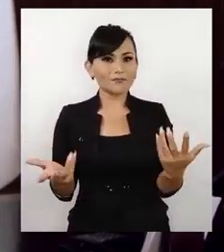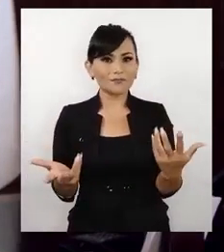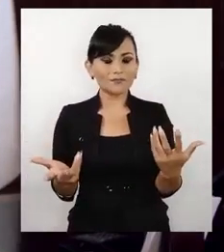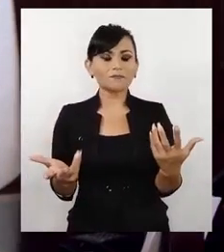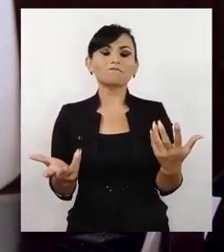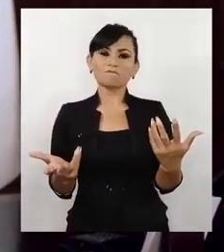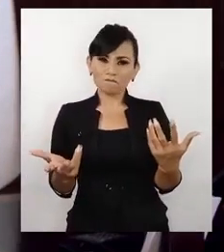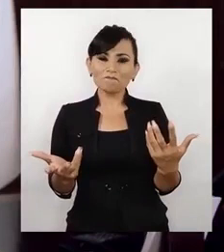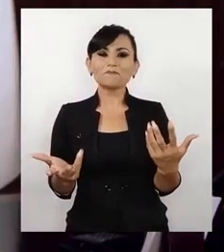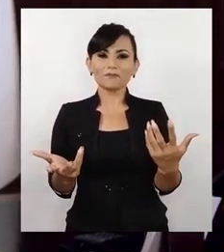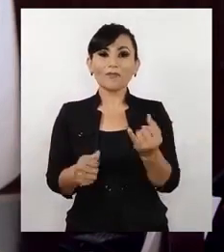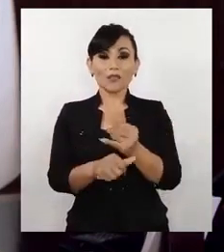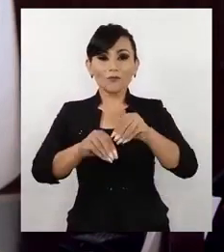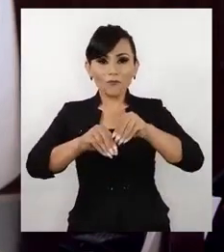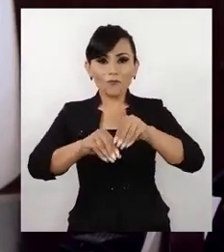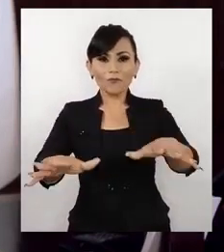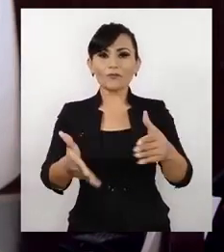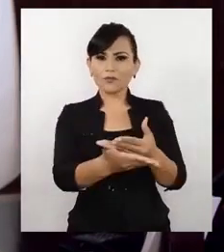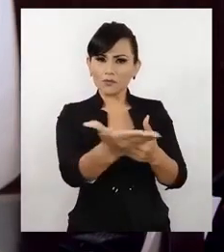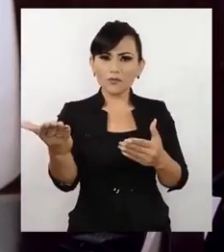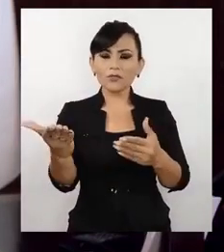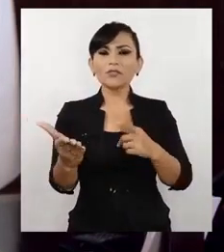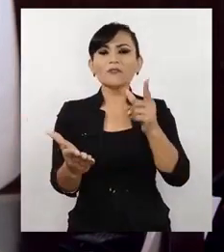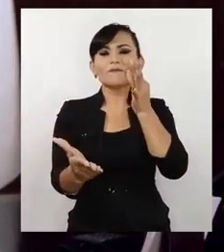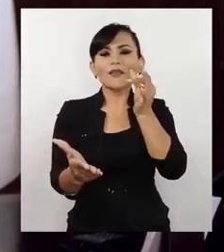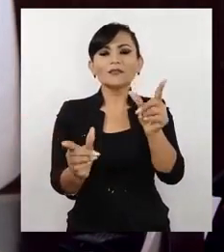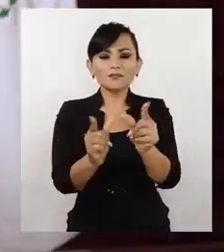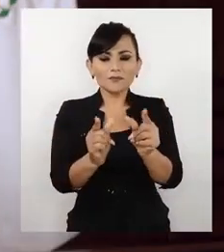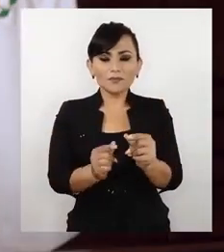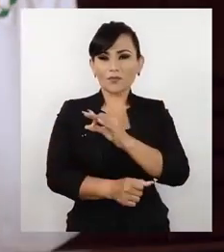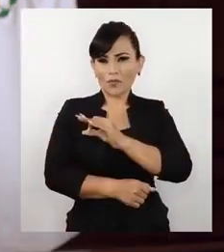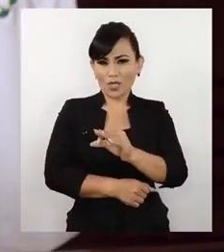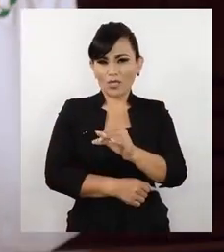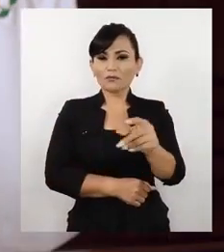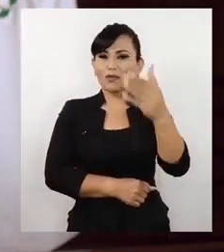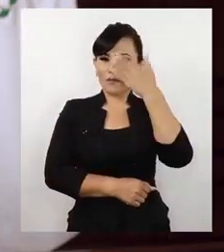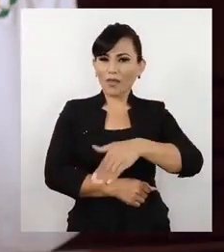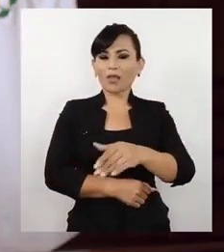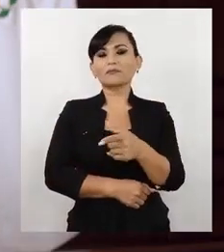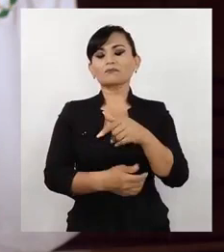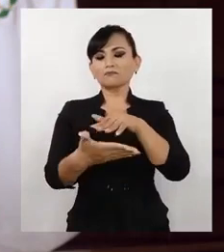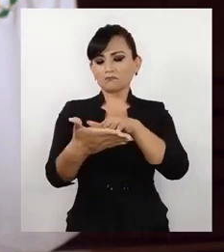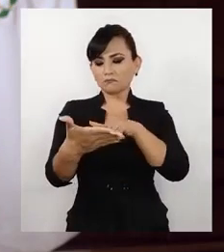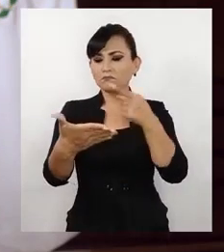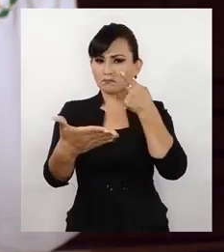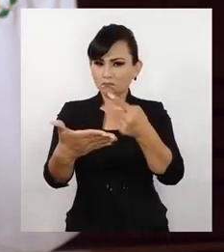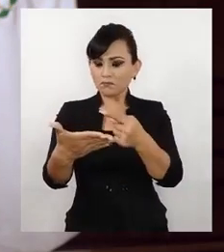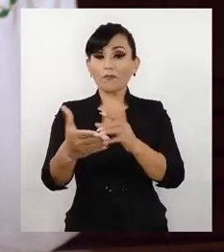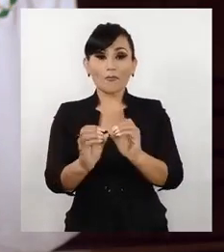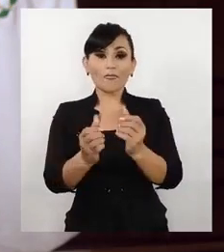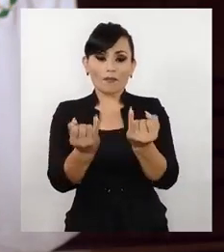y qué te toca hacer a ti como ciudadano. Pondremos a tu alcance información